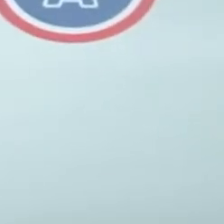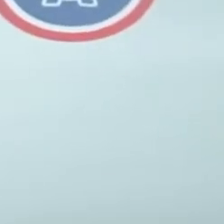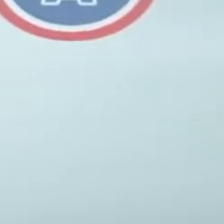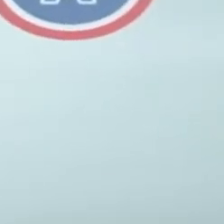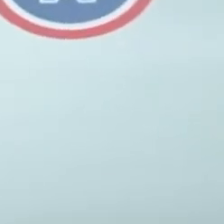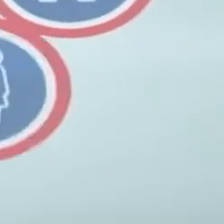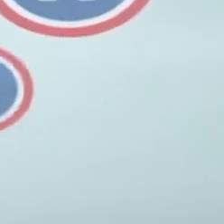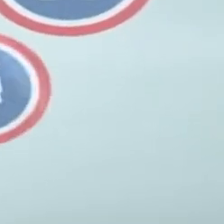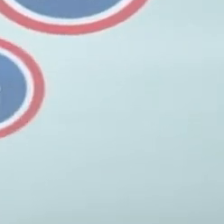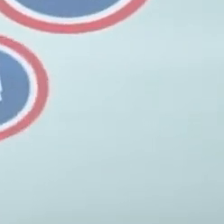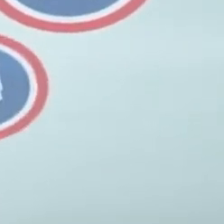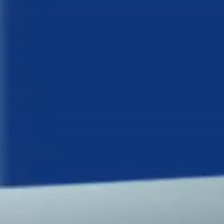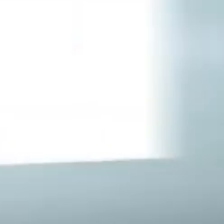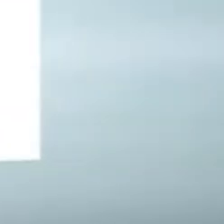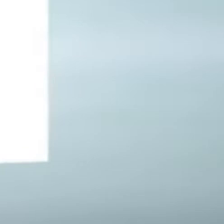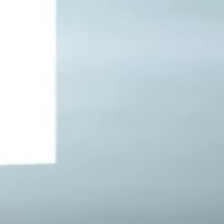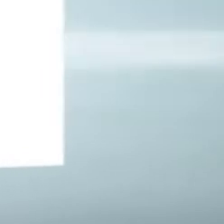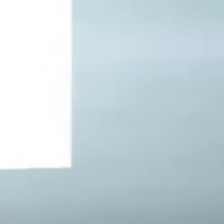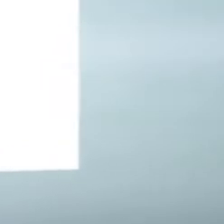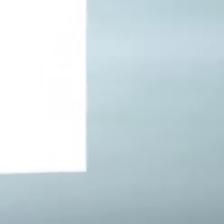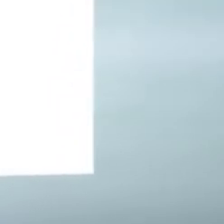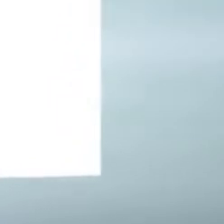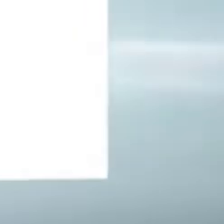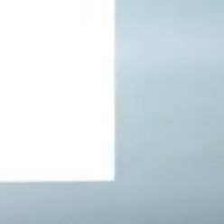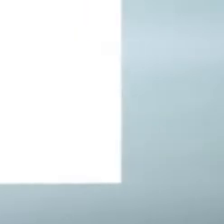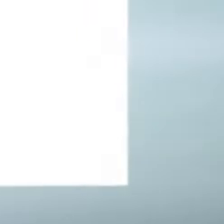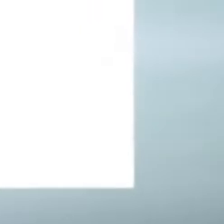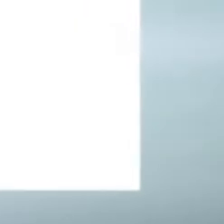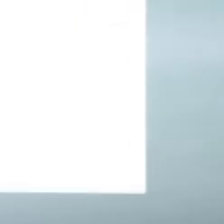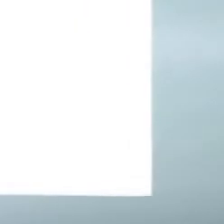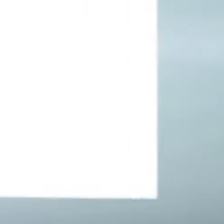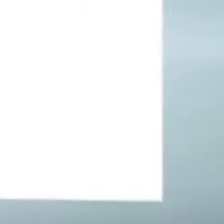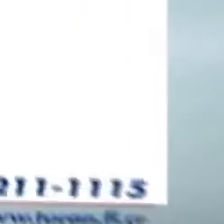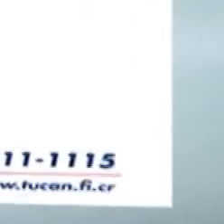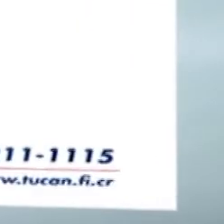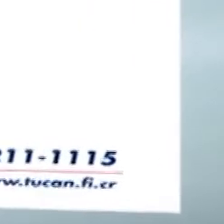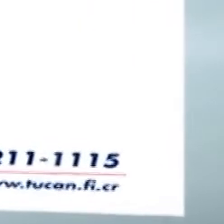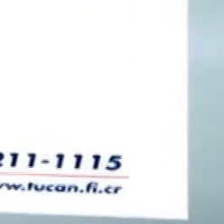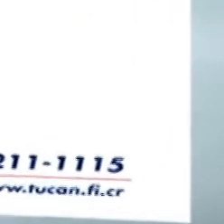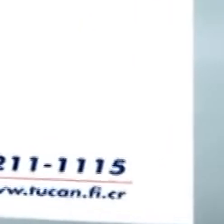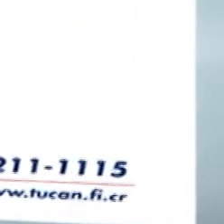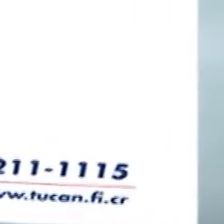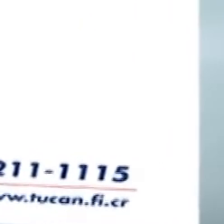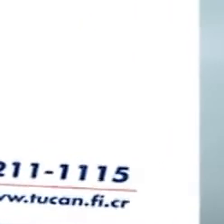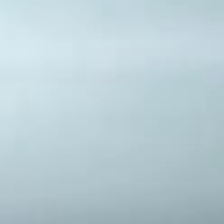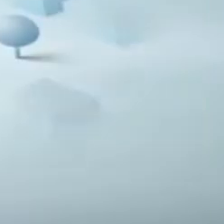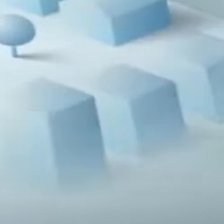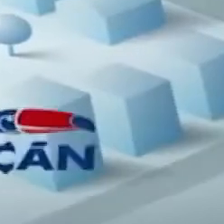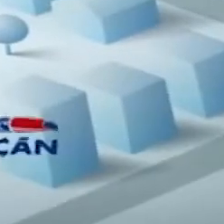depositar dinero, pagar la pensión. Todos estos trámites y más háganlos en los puntos Tucán del BCR.